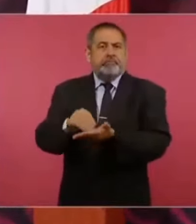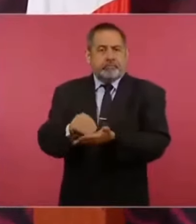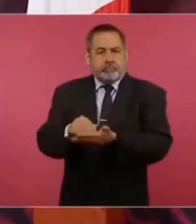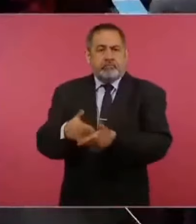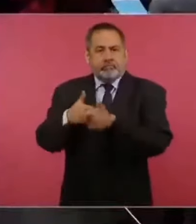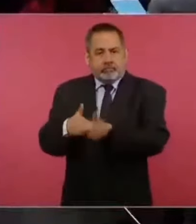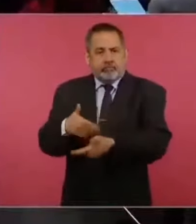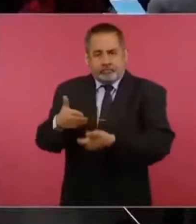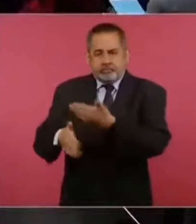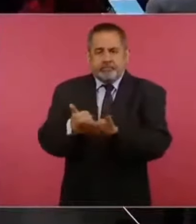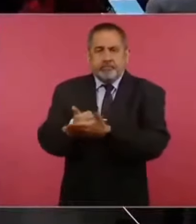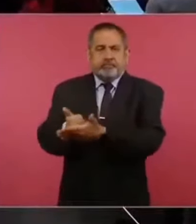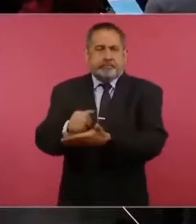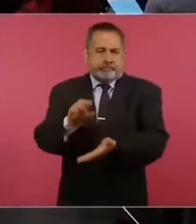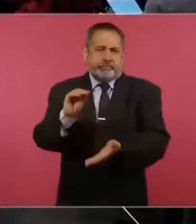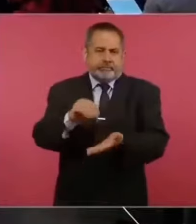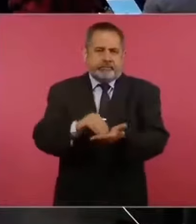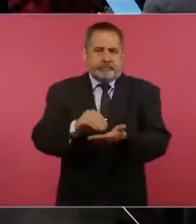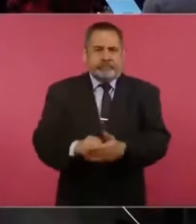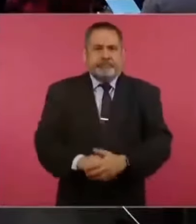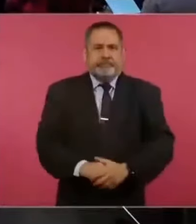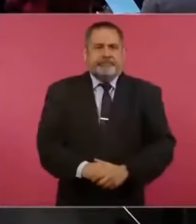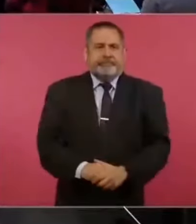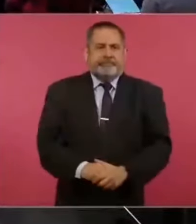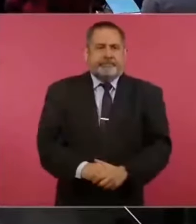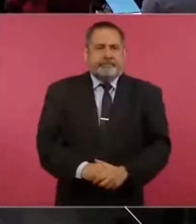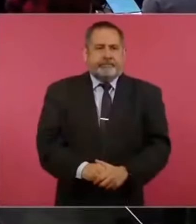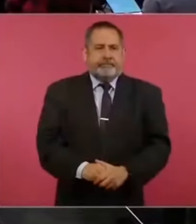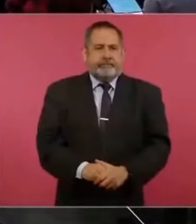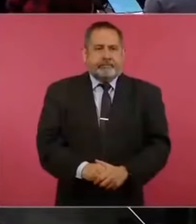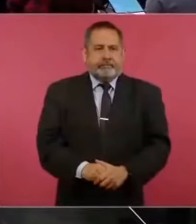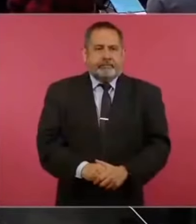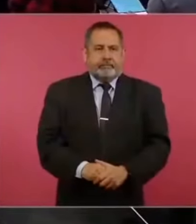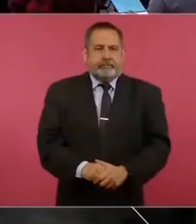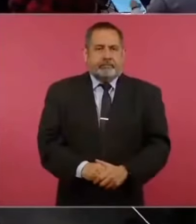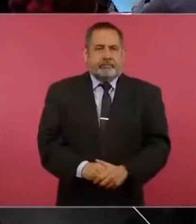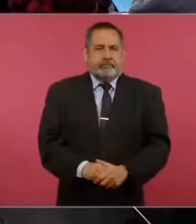Cuando dicen que el gobierno federal debería seguir algunos casos.